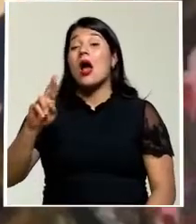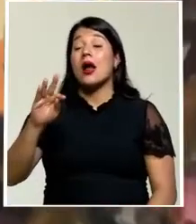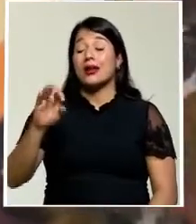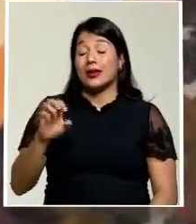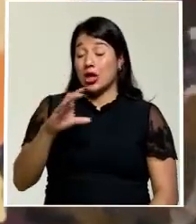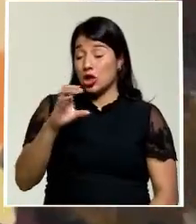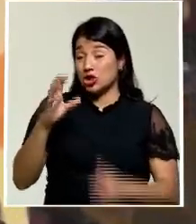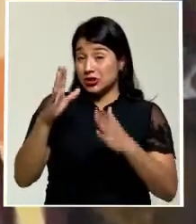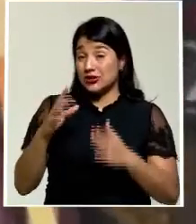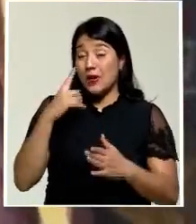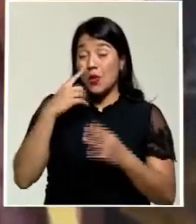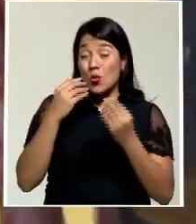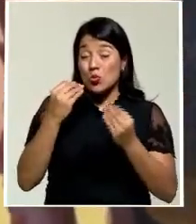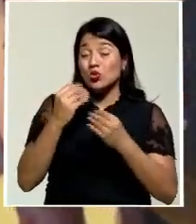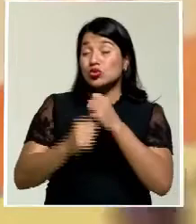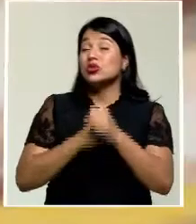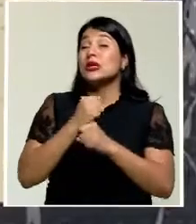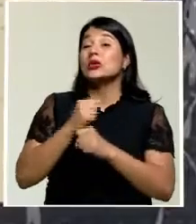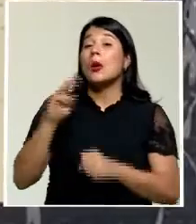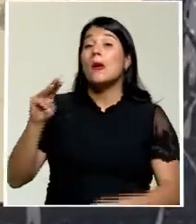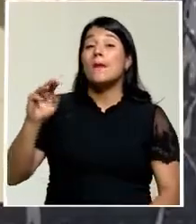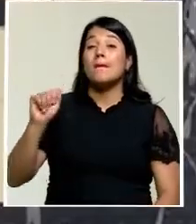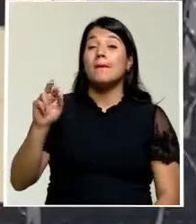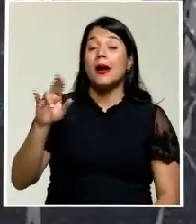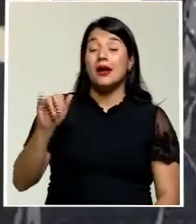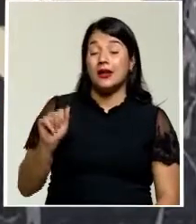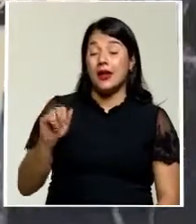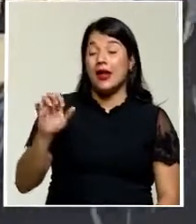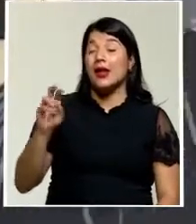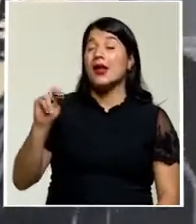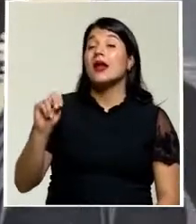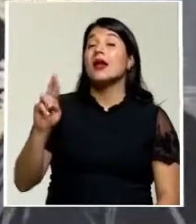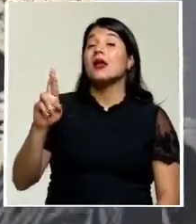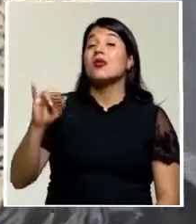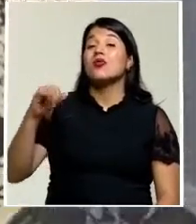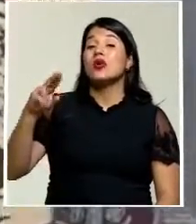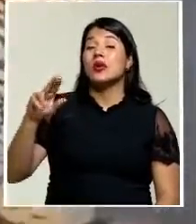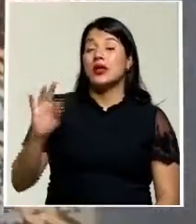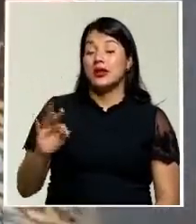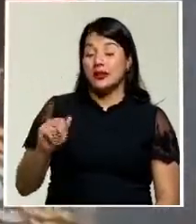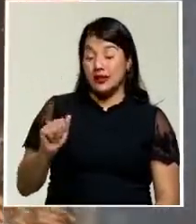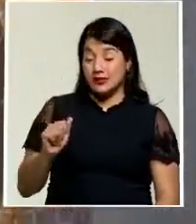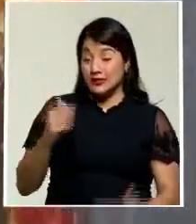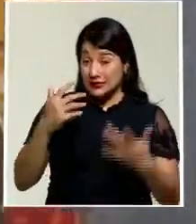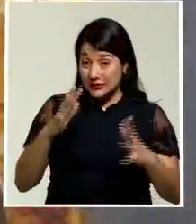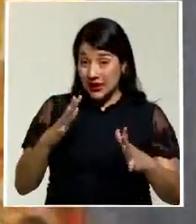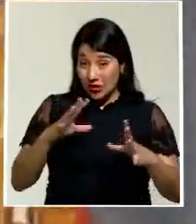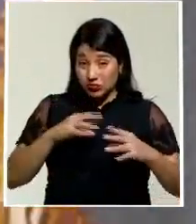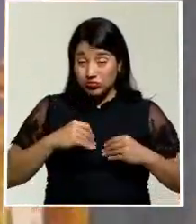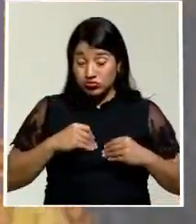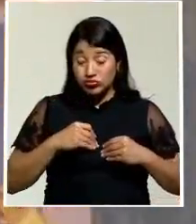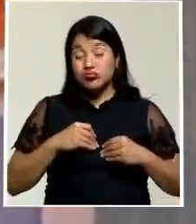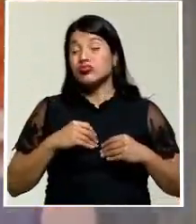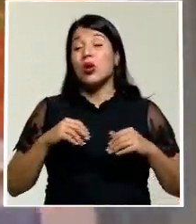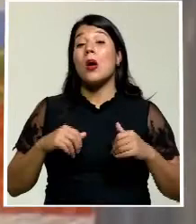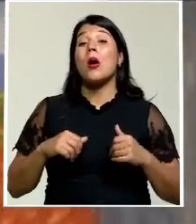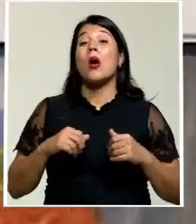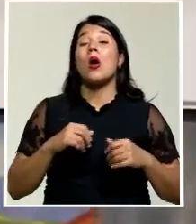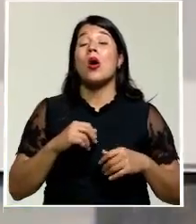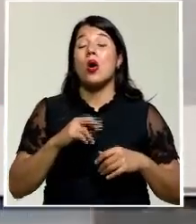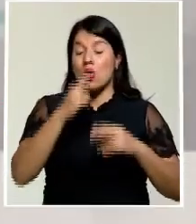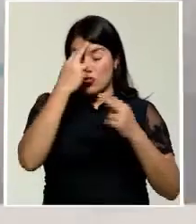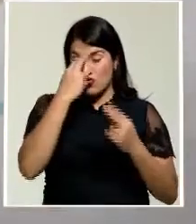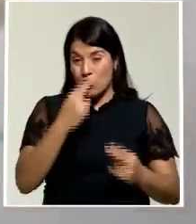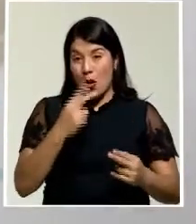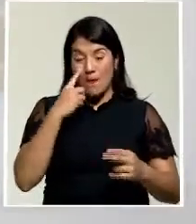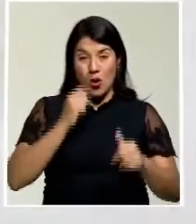años Doña María Enriqueta se ha dedicado a proteger y preservar la obra de artistas plásticos de Costa Rica como un homenaje a